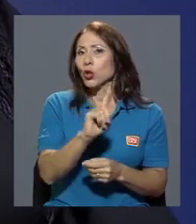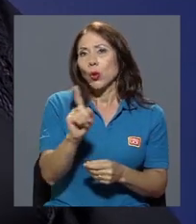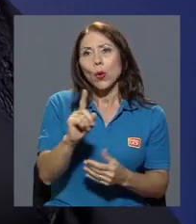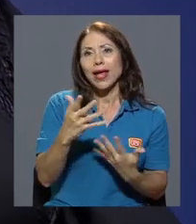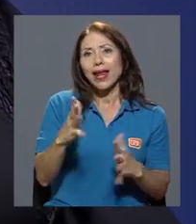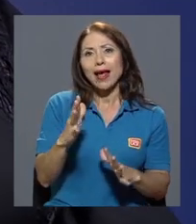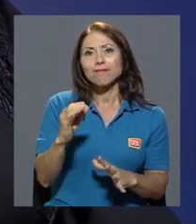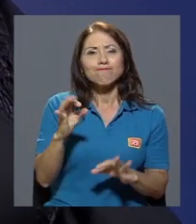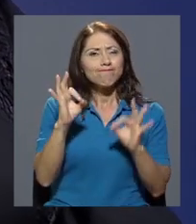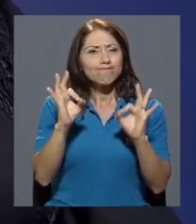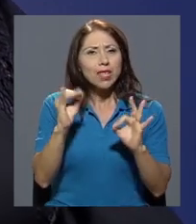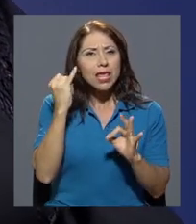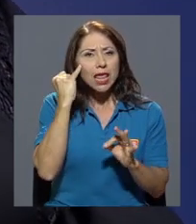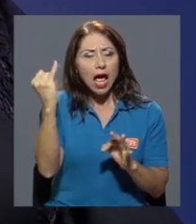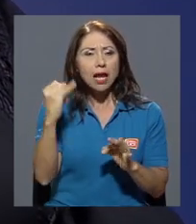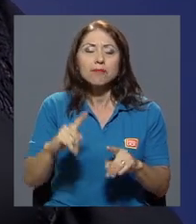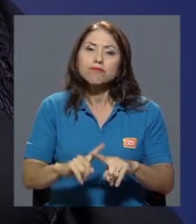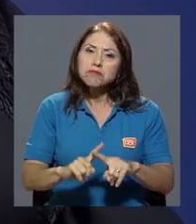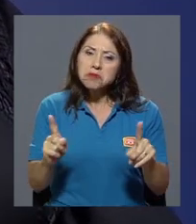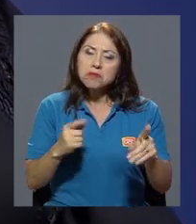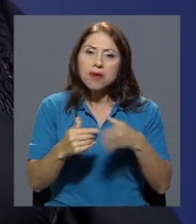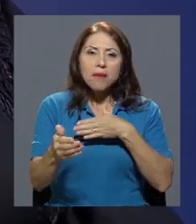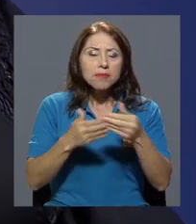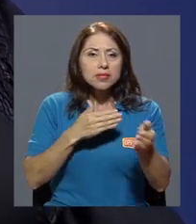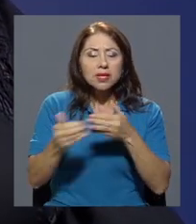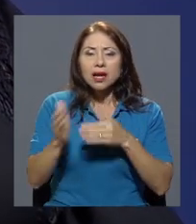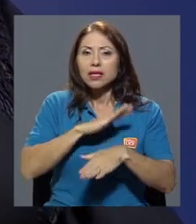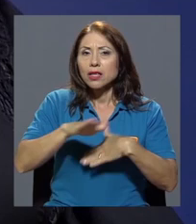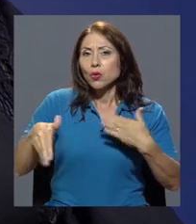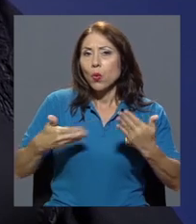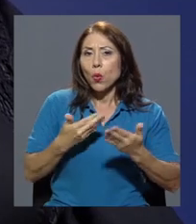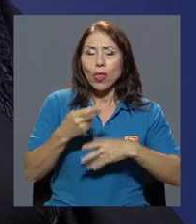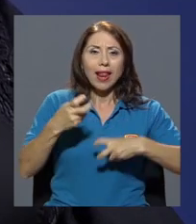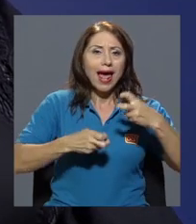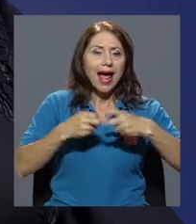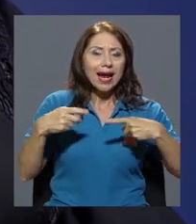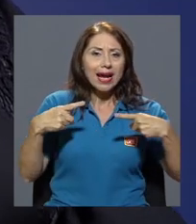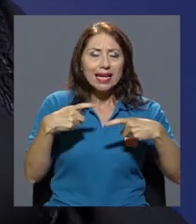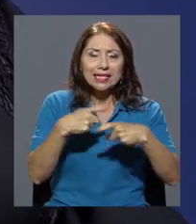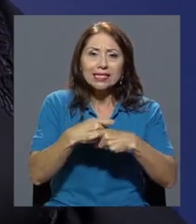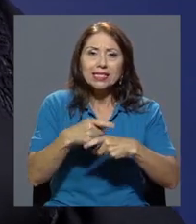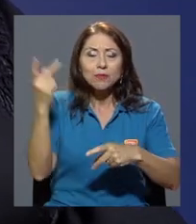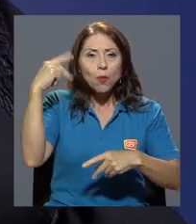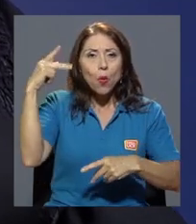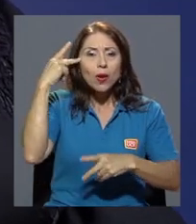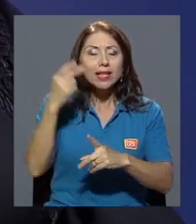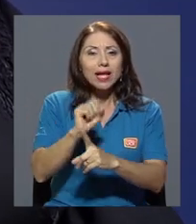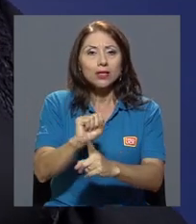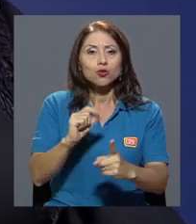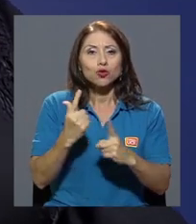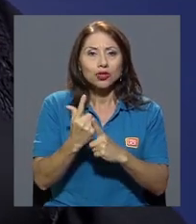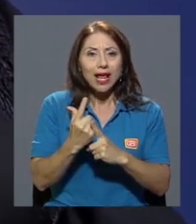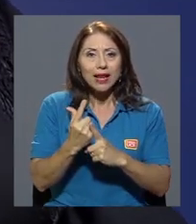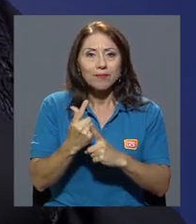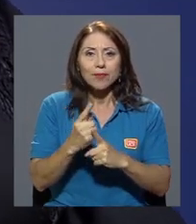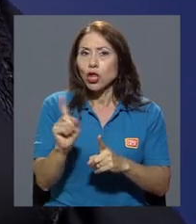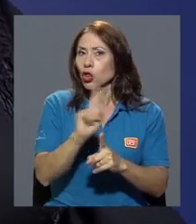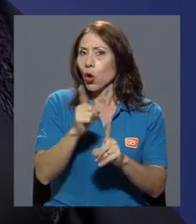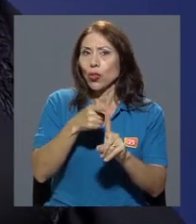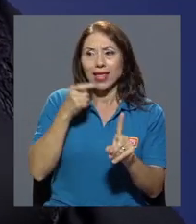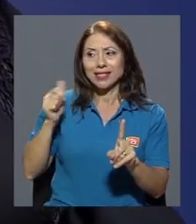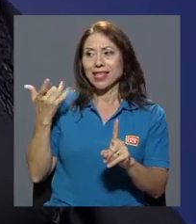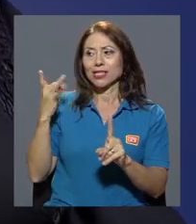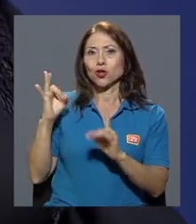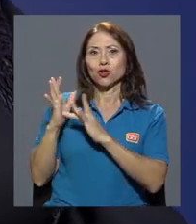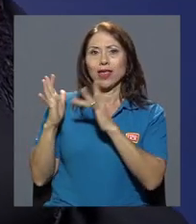ideal. Sin embargo, a pesar de toda la crisis política, social que vive el país, no desde el 18 de